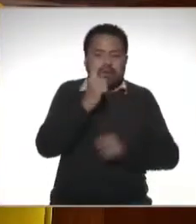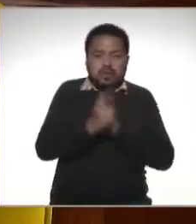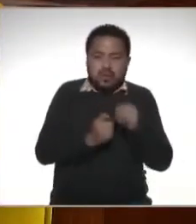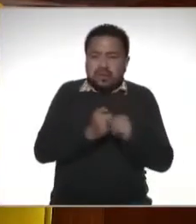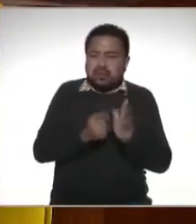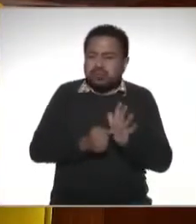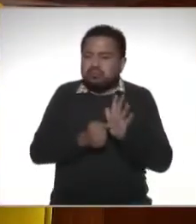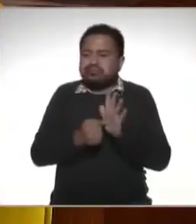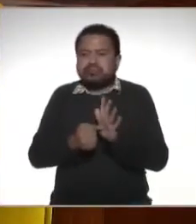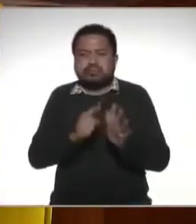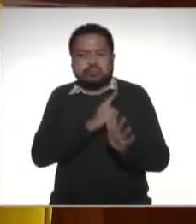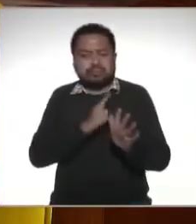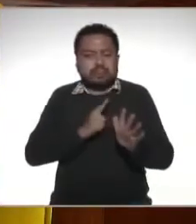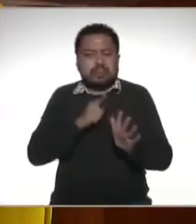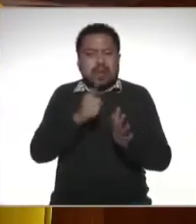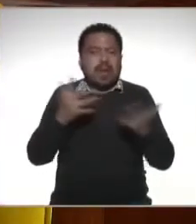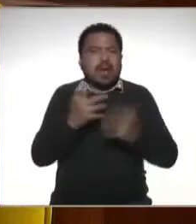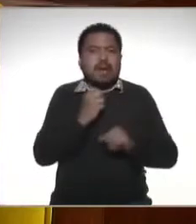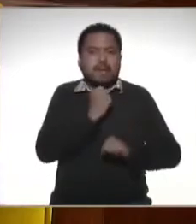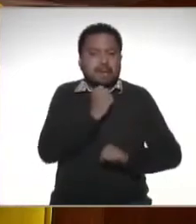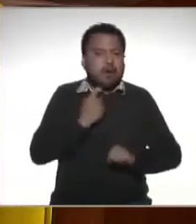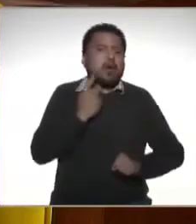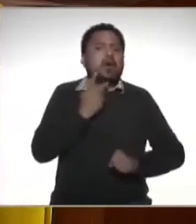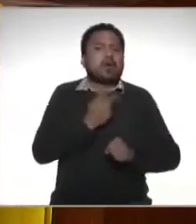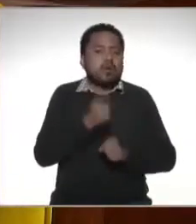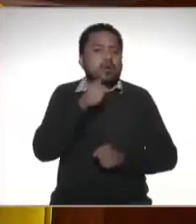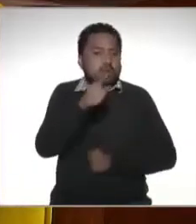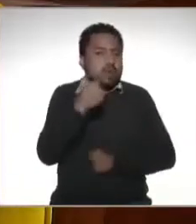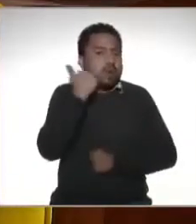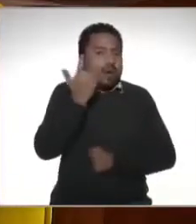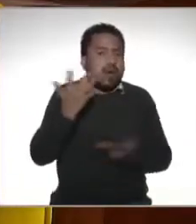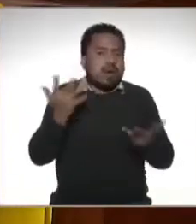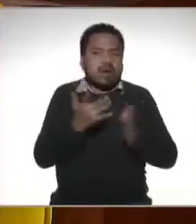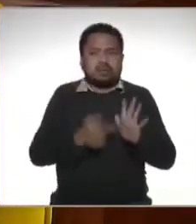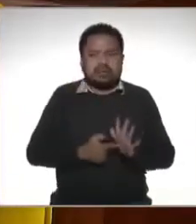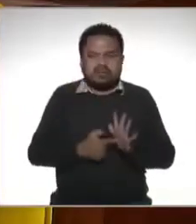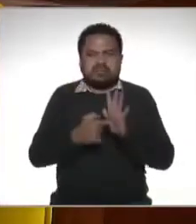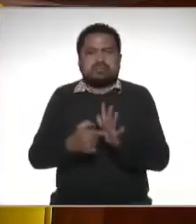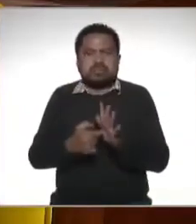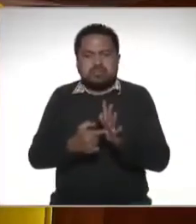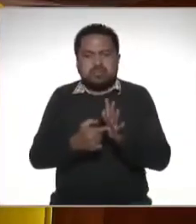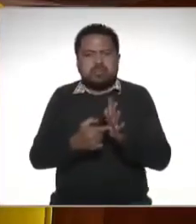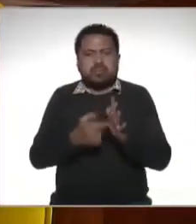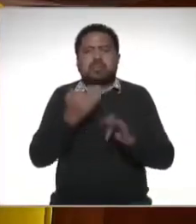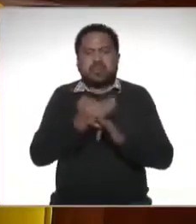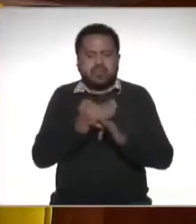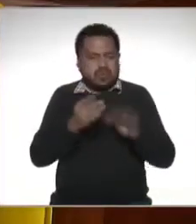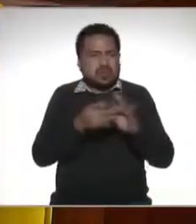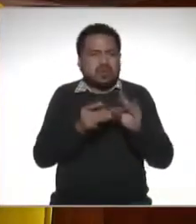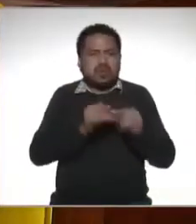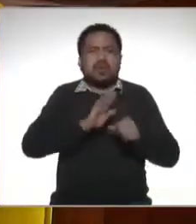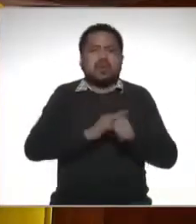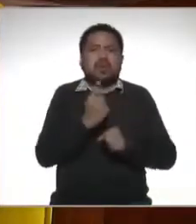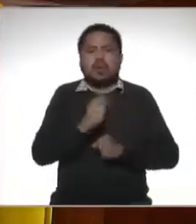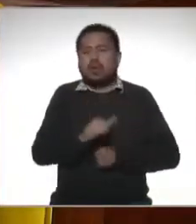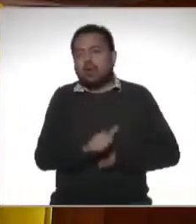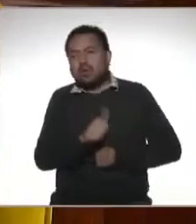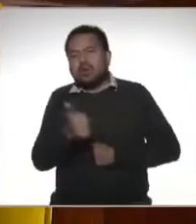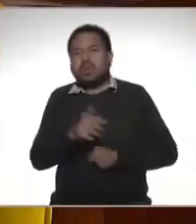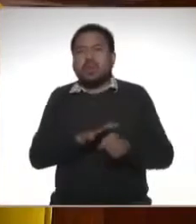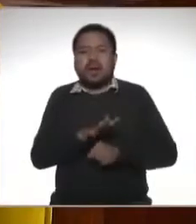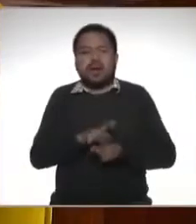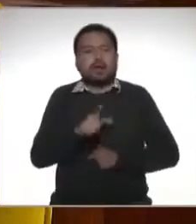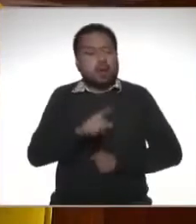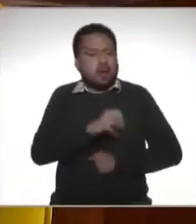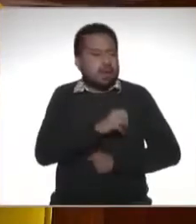anual la que puedes hacerla de manera voluntaria en la que tú quieres hacer tu declaración y hoy te explicamos por qué y otra en el cual ya